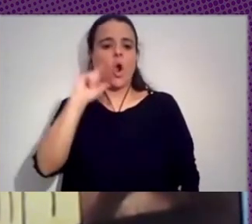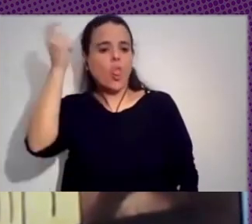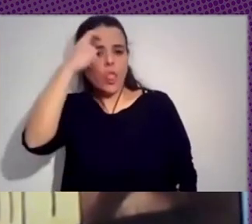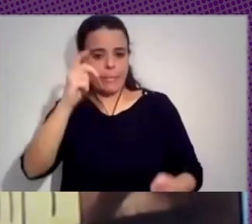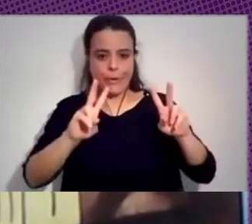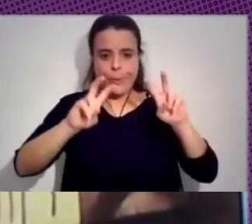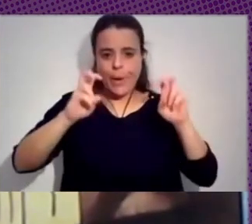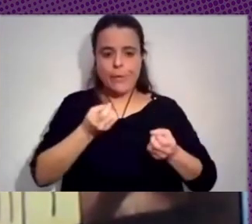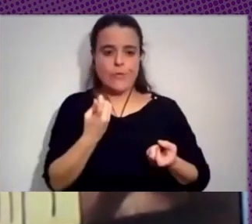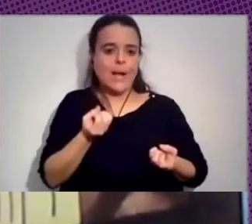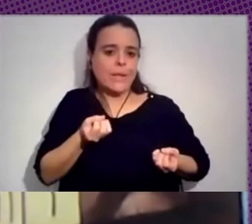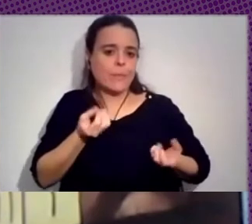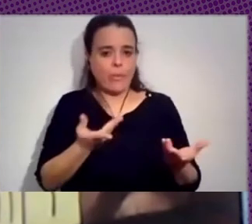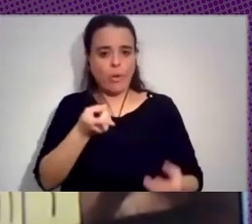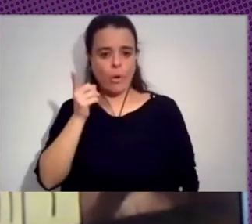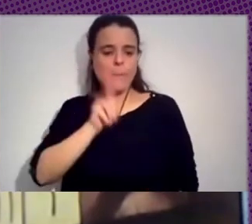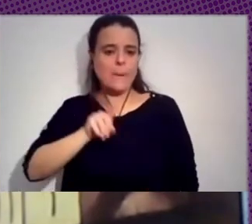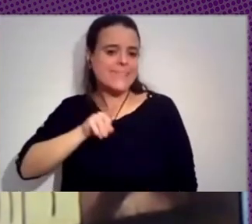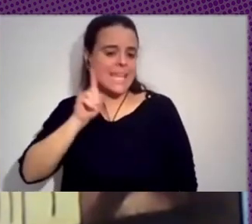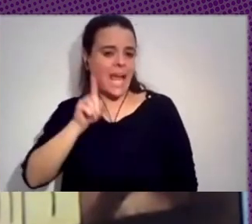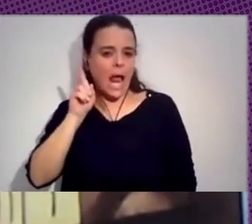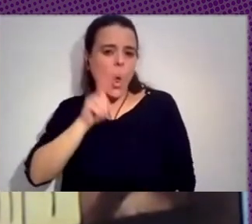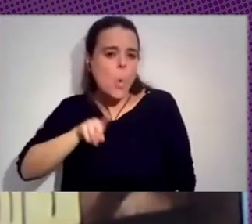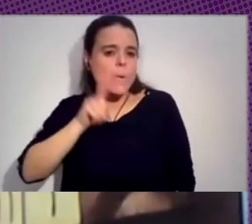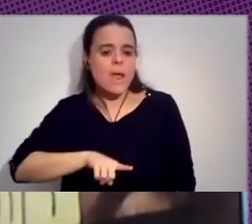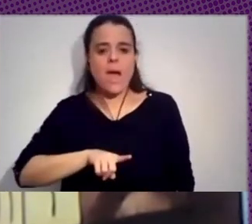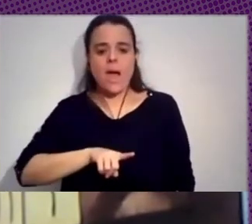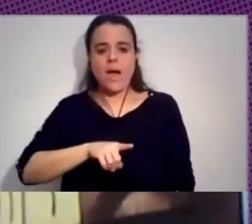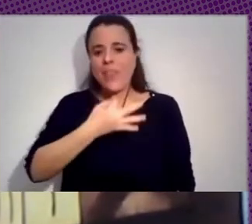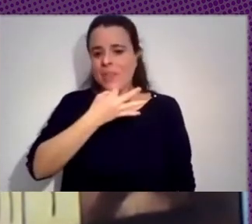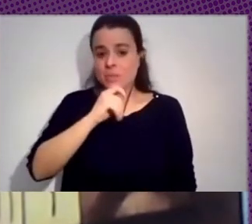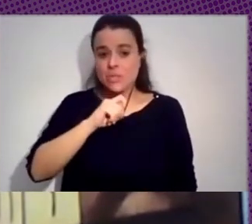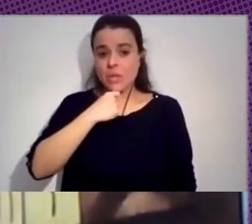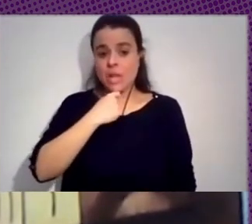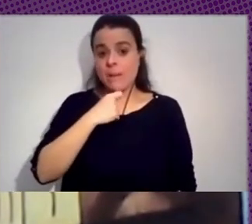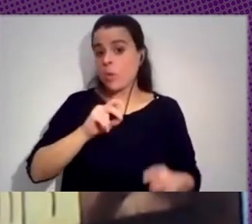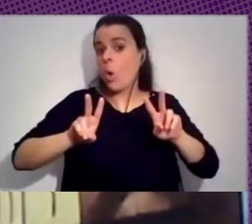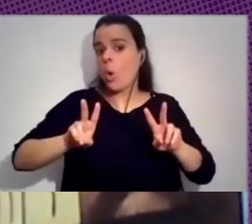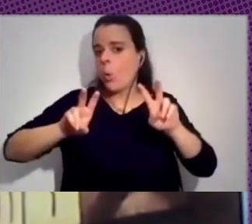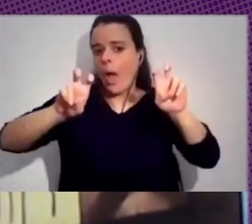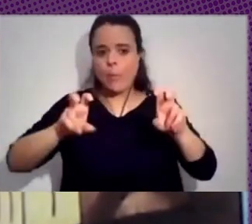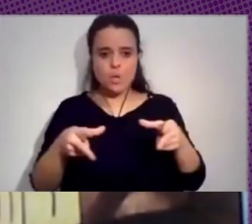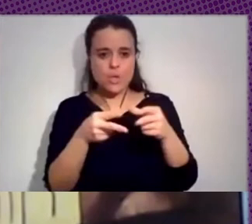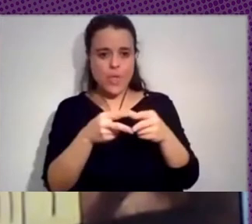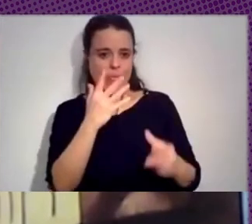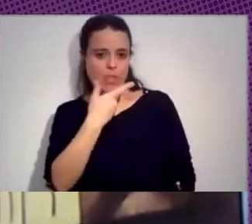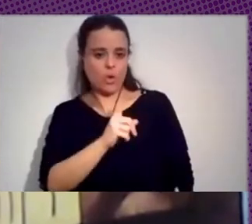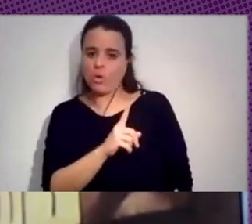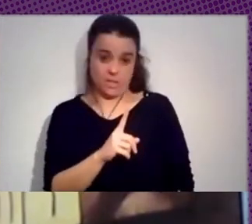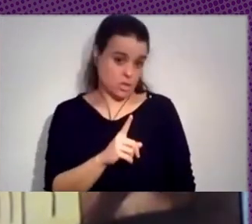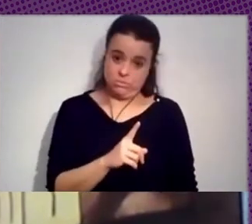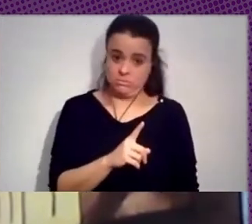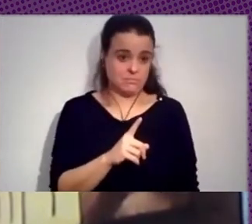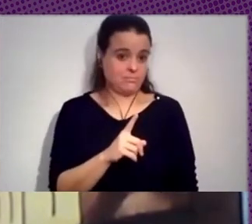la mentira, la calumnia, los discursos de odio, no son fenómenos que la sociedad no conozca o que la sociedad no